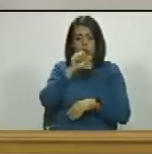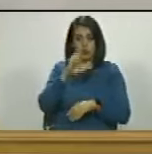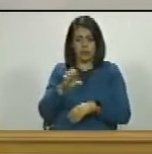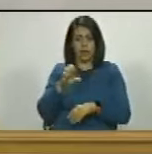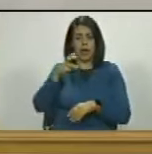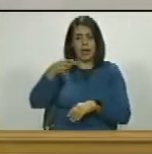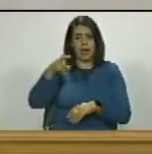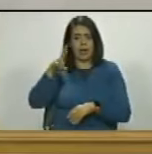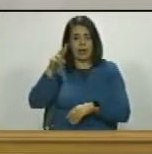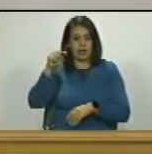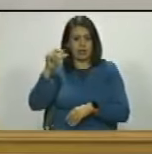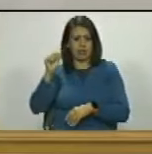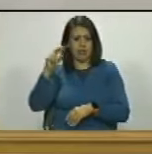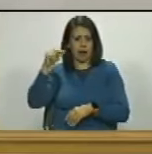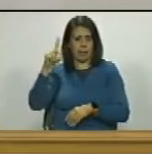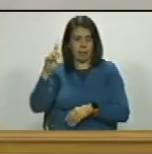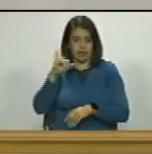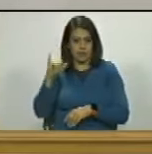Hernández